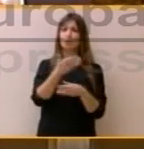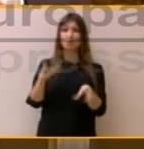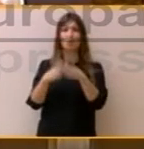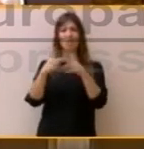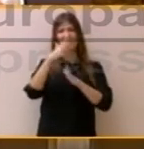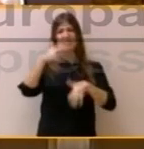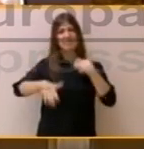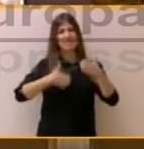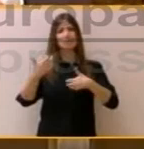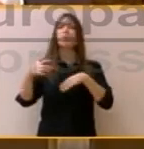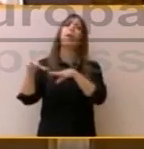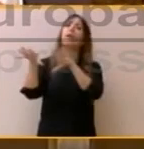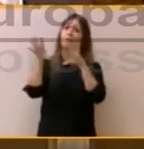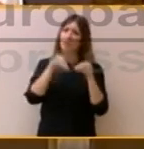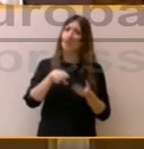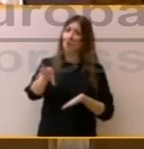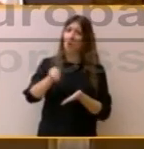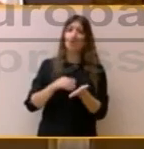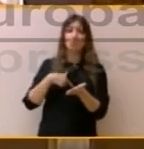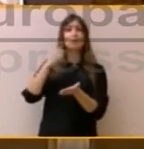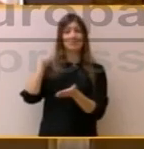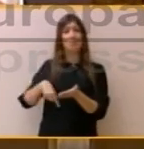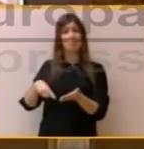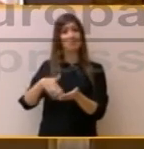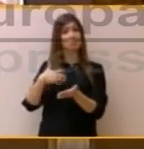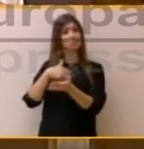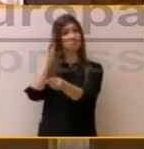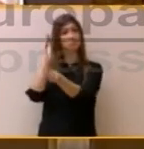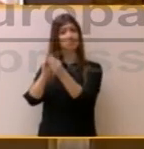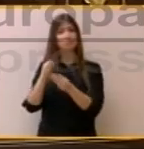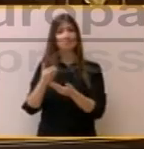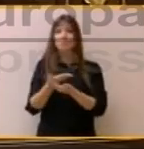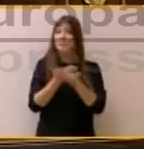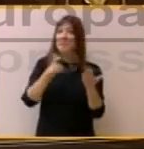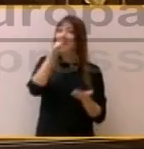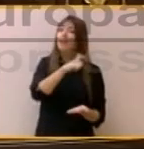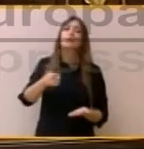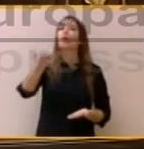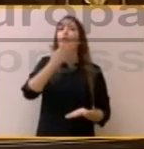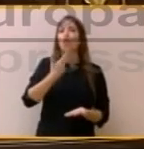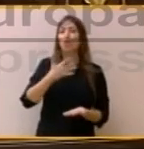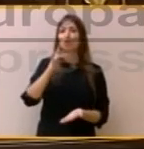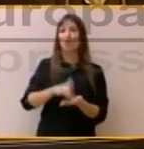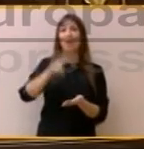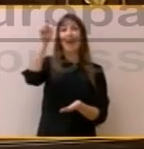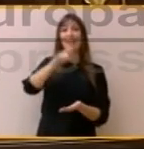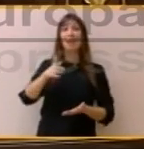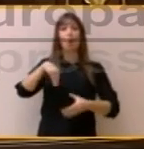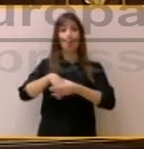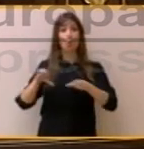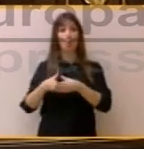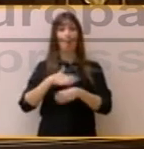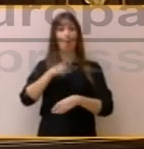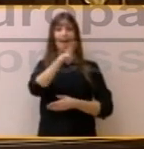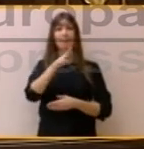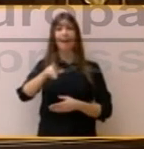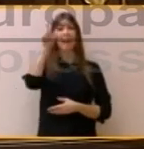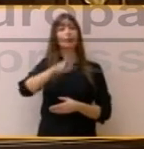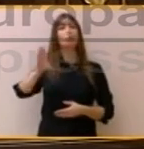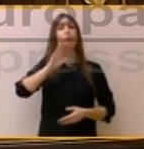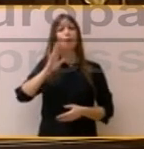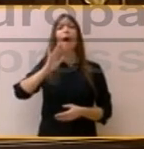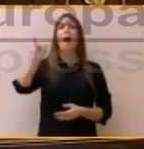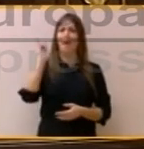la entiendo y la comparto. Todo el mundo sabe que han aparecido corruptos en mi partido, personas que habían sido